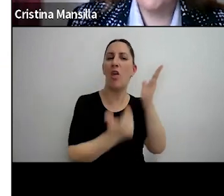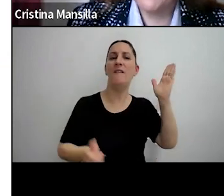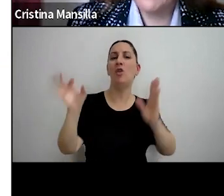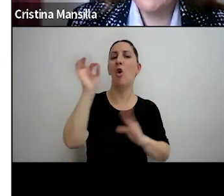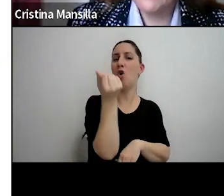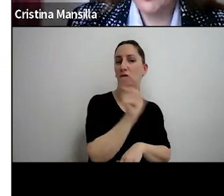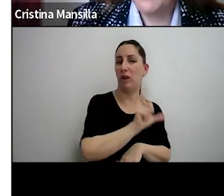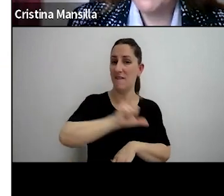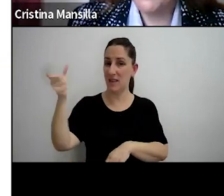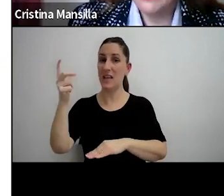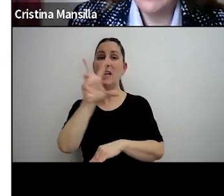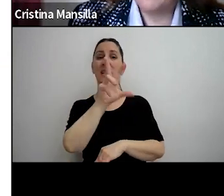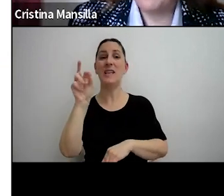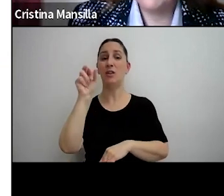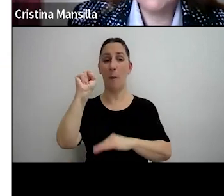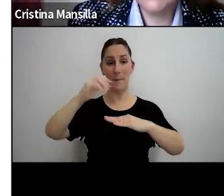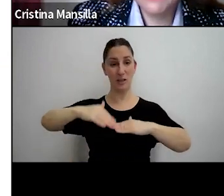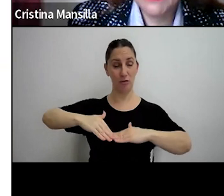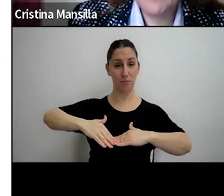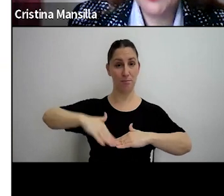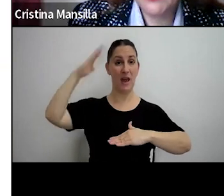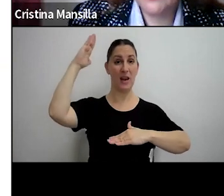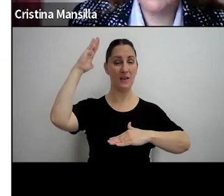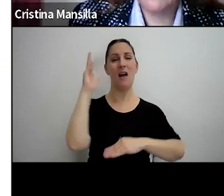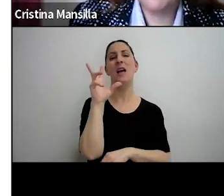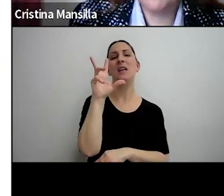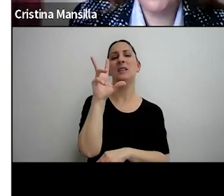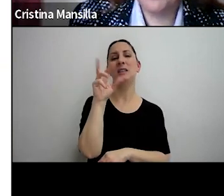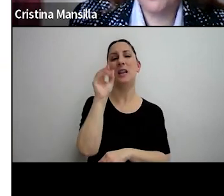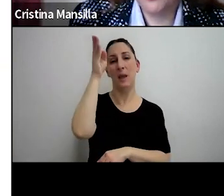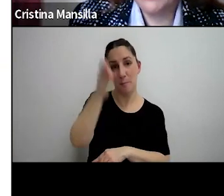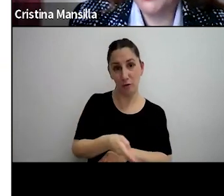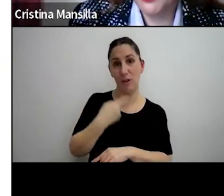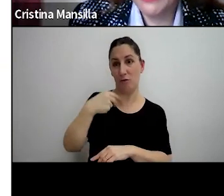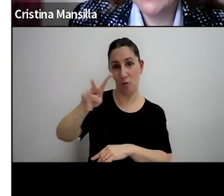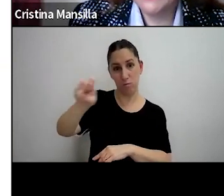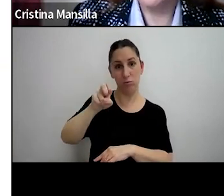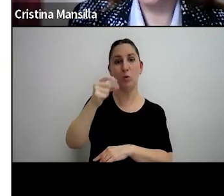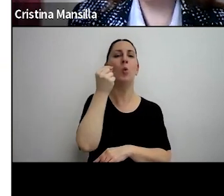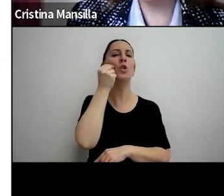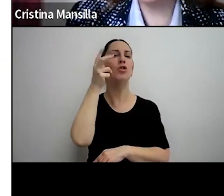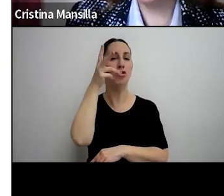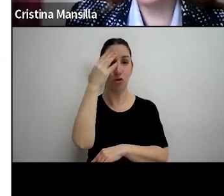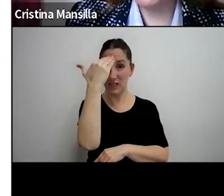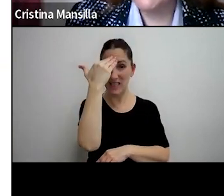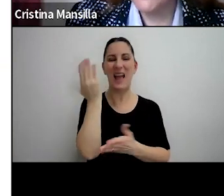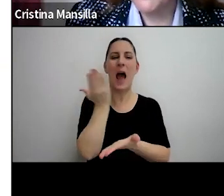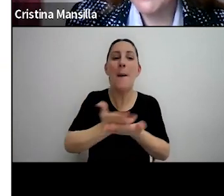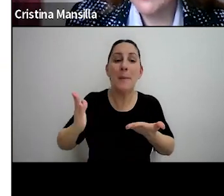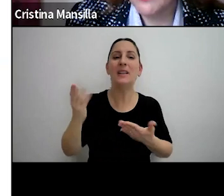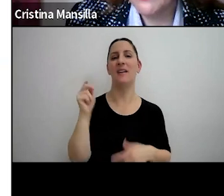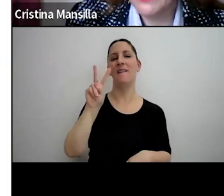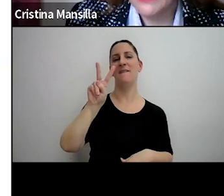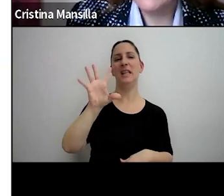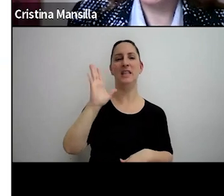importe superior a 300 pesos, aparte del 30% de la percepción por 4815, yo tenía un 25